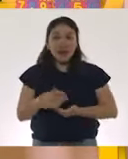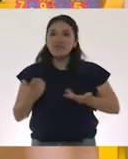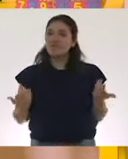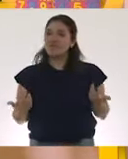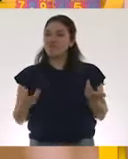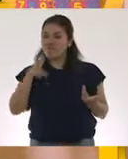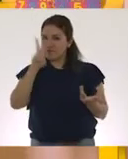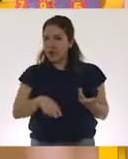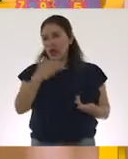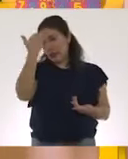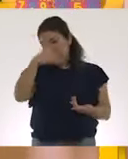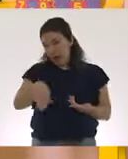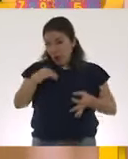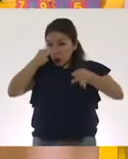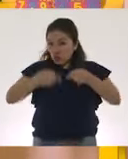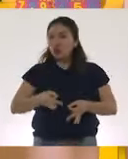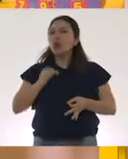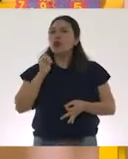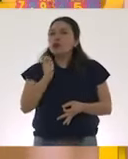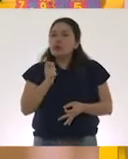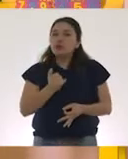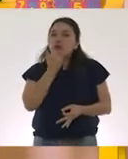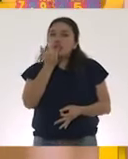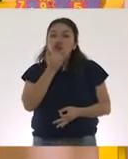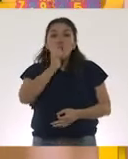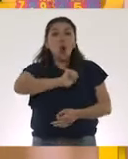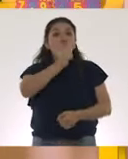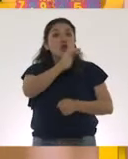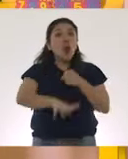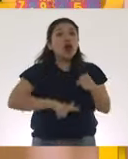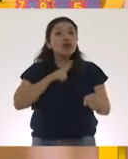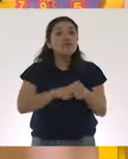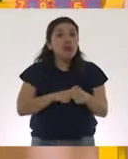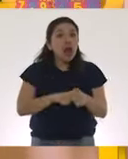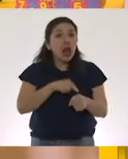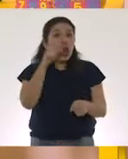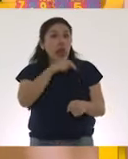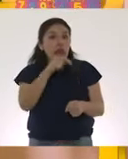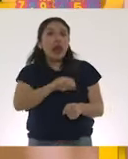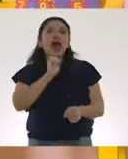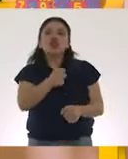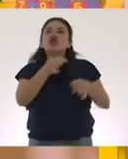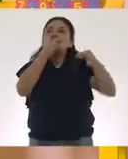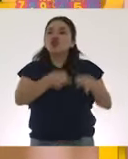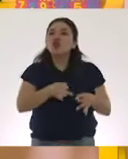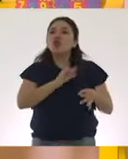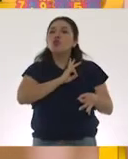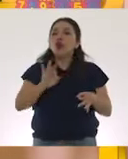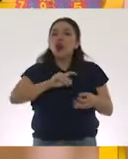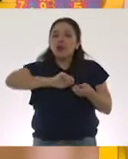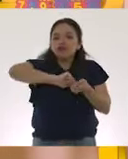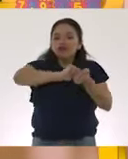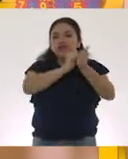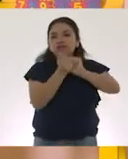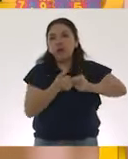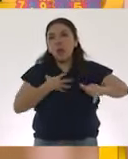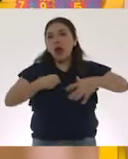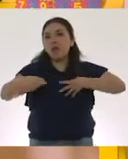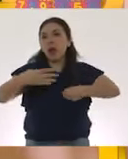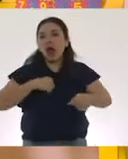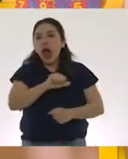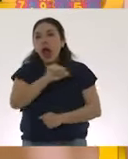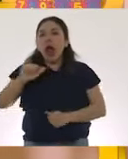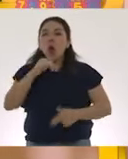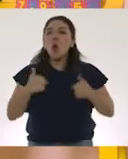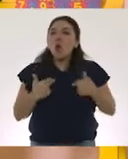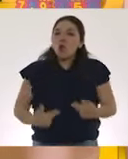sabemos, es muy probable que este otro animal haya sido el origen del contagio entre los humanos